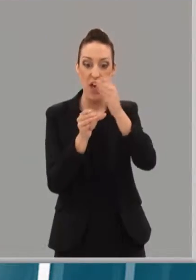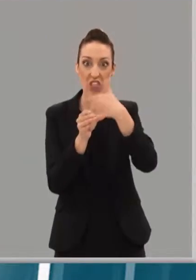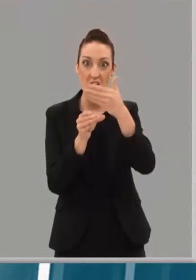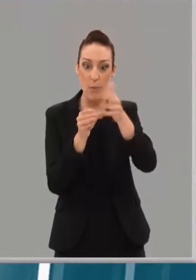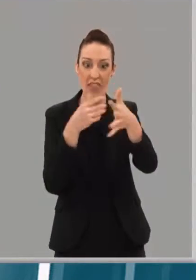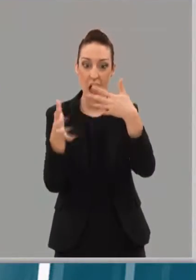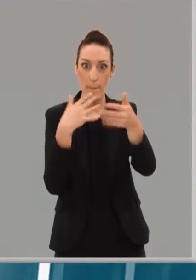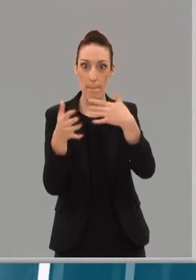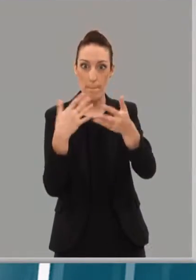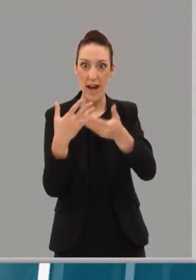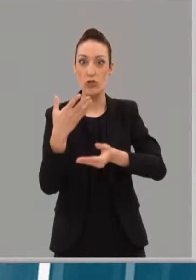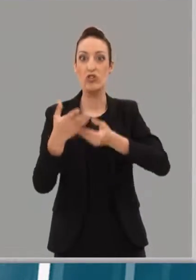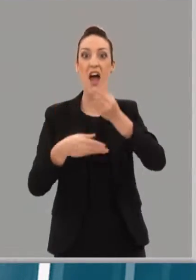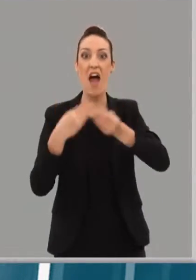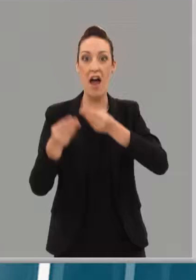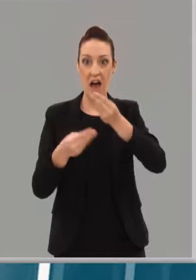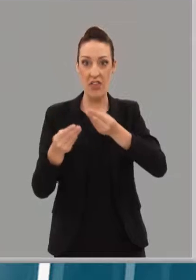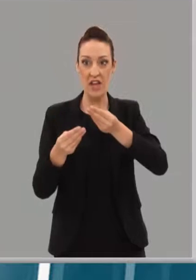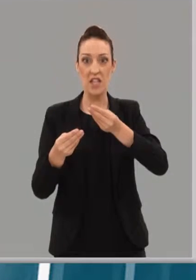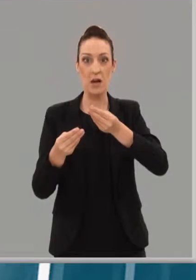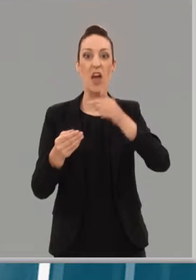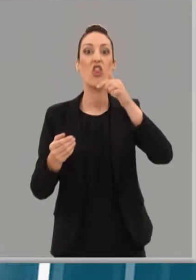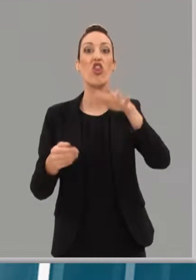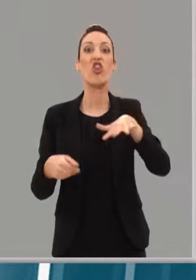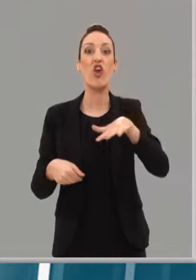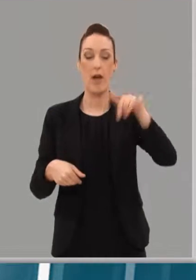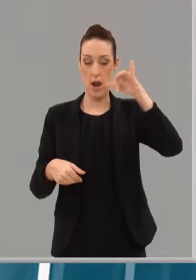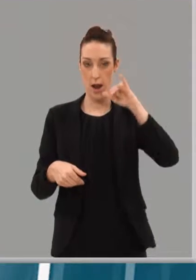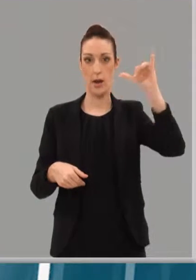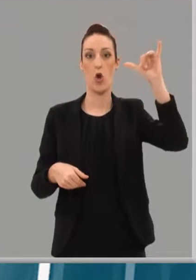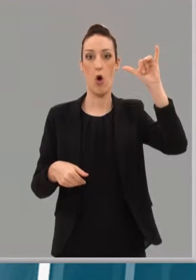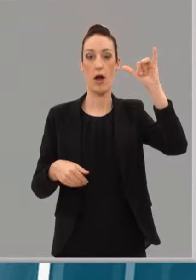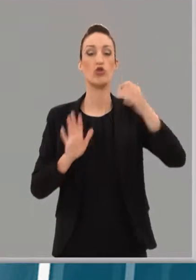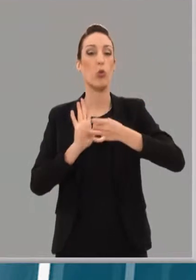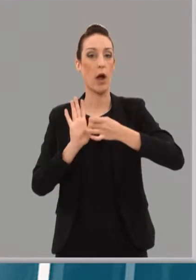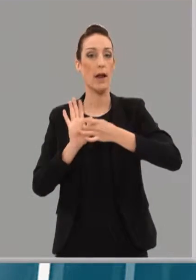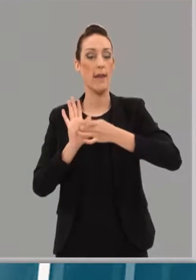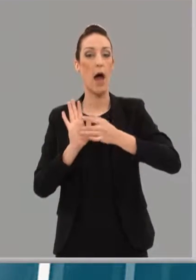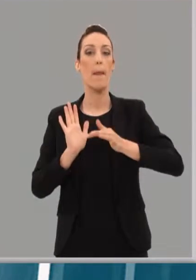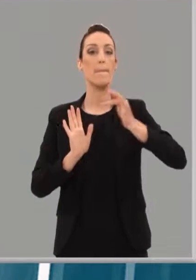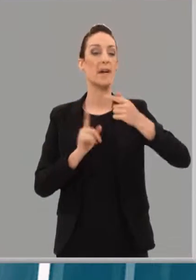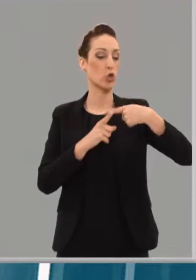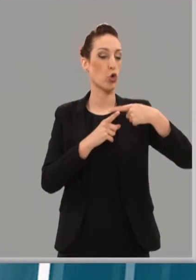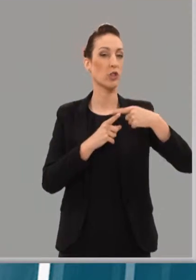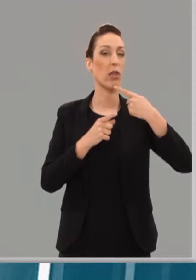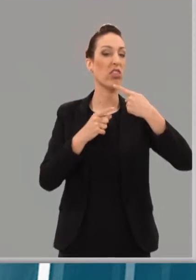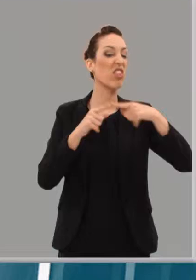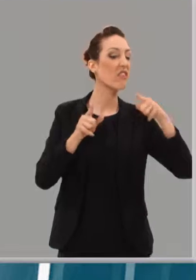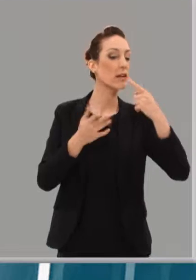en La Rioja, con su calidad, con sus elementos diferenciadores, también para tomar un par de pinchos